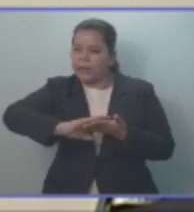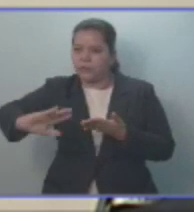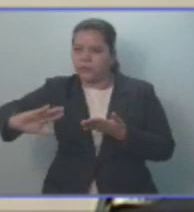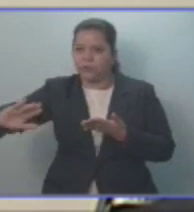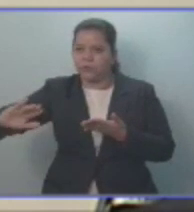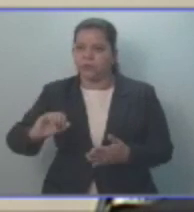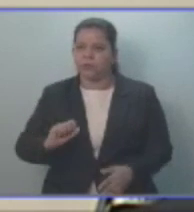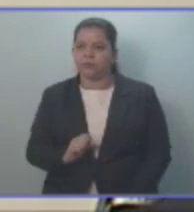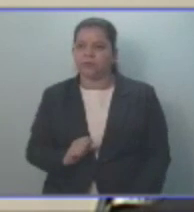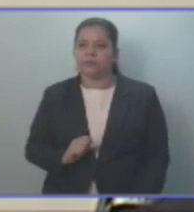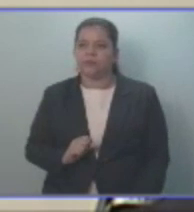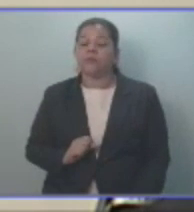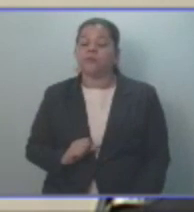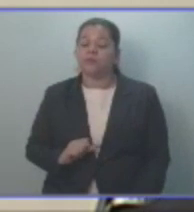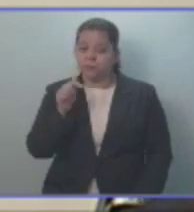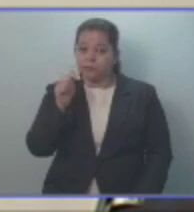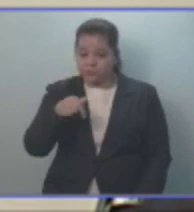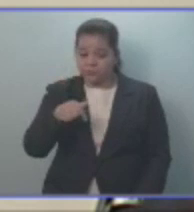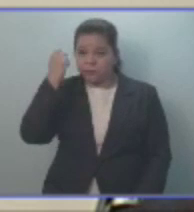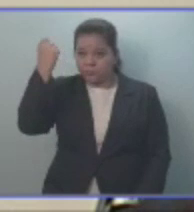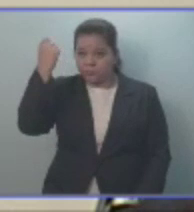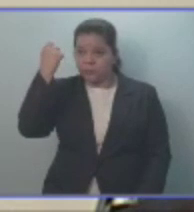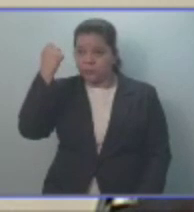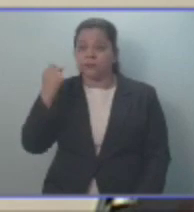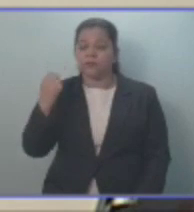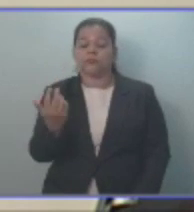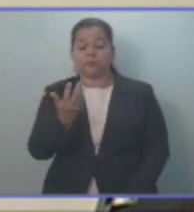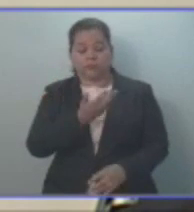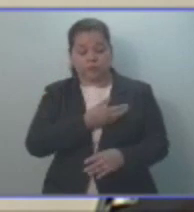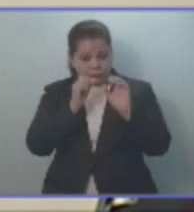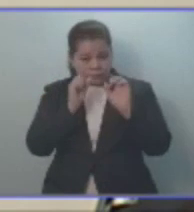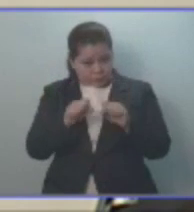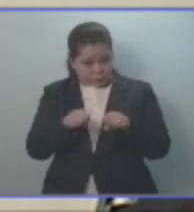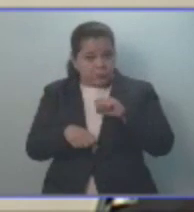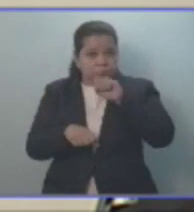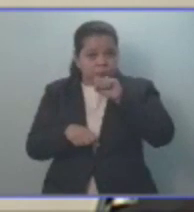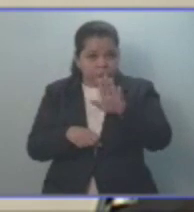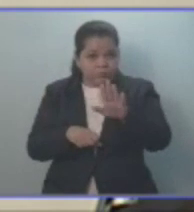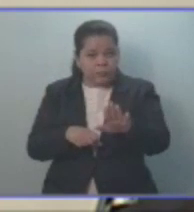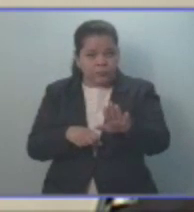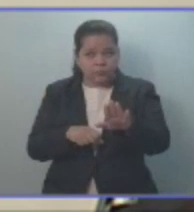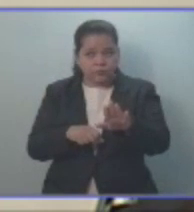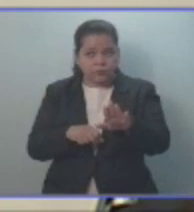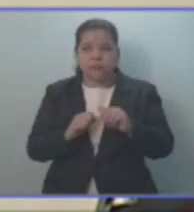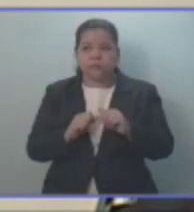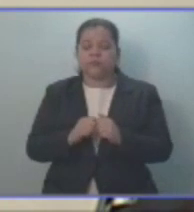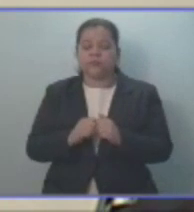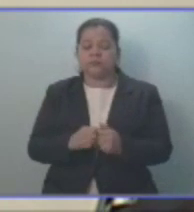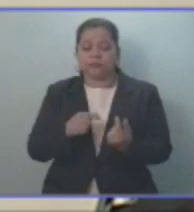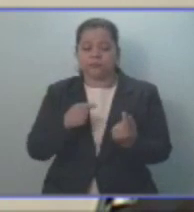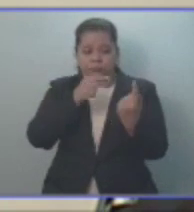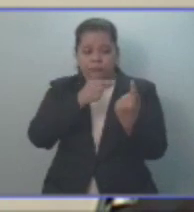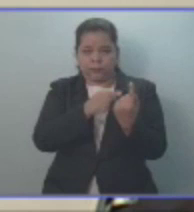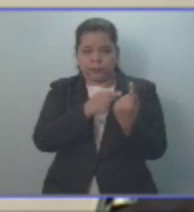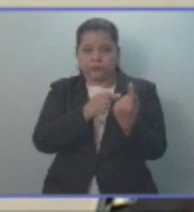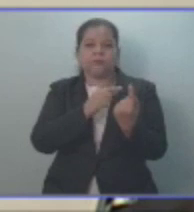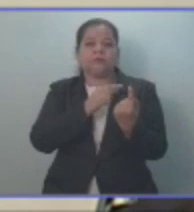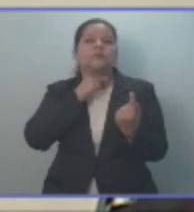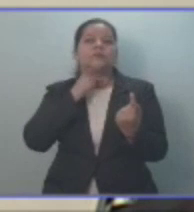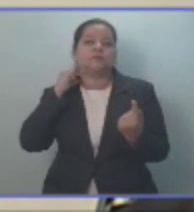Es importante destacar que siendo Monseñor Romero